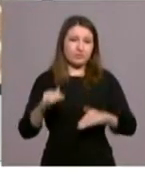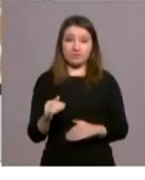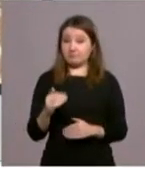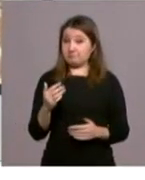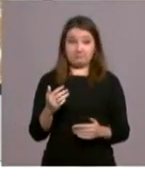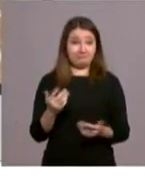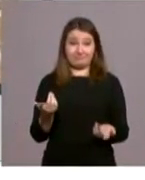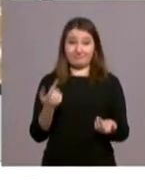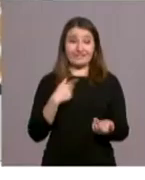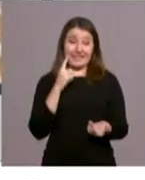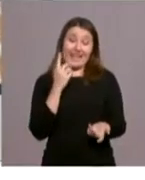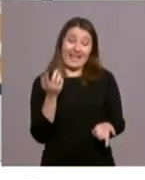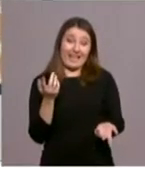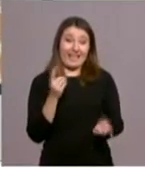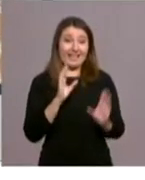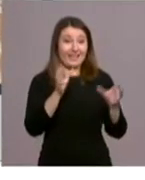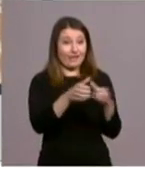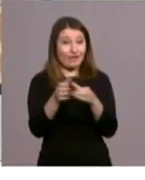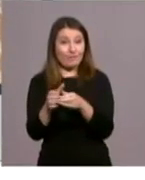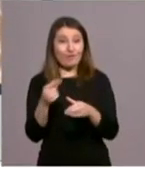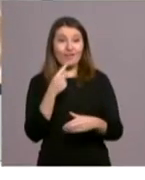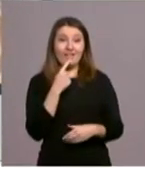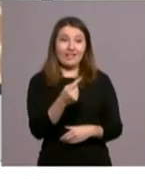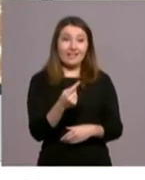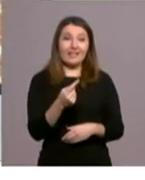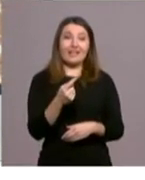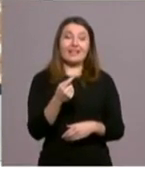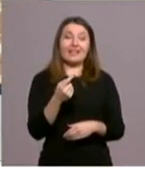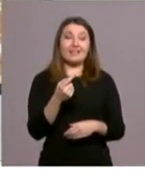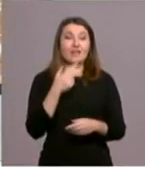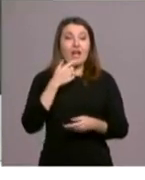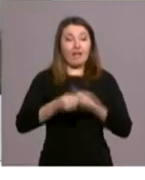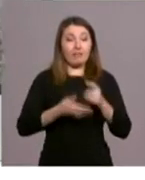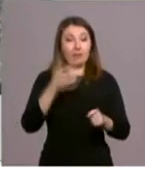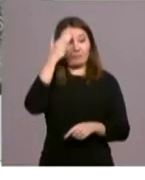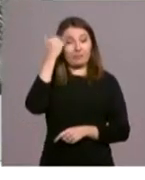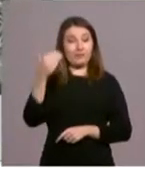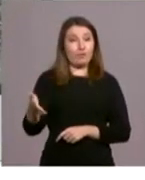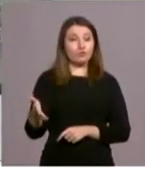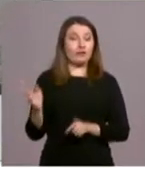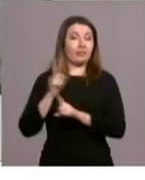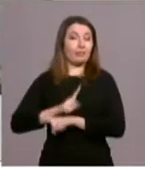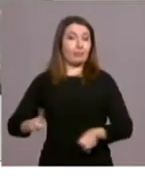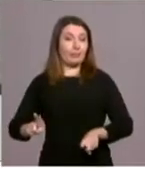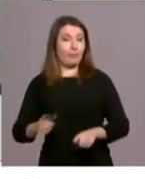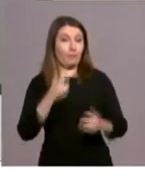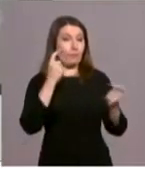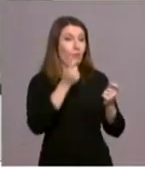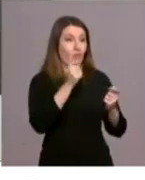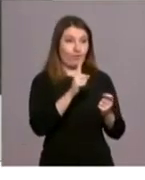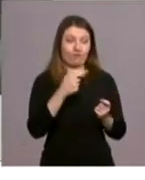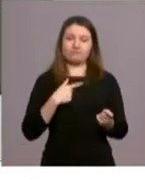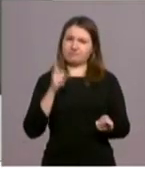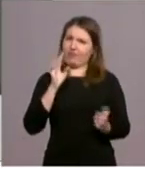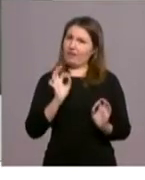hermandades, claro, que no diga tu mano izquierda lo que hace tu mano derecha, ¿no? Y entonces, pues me consta